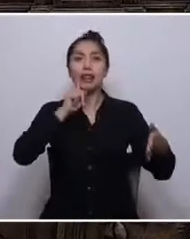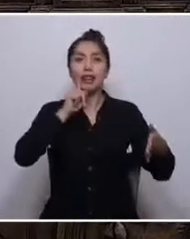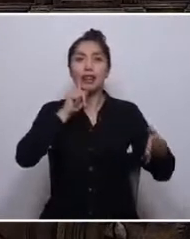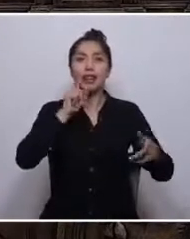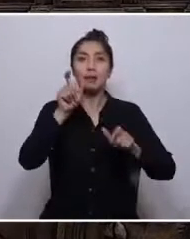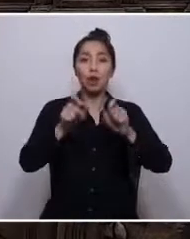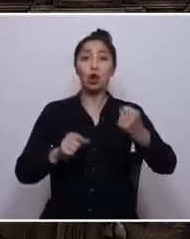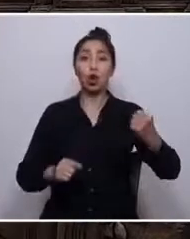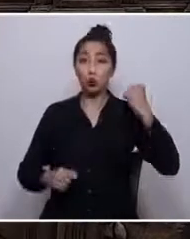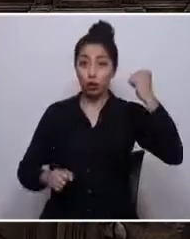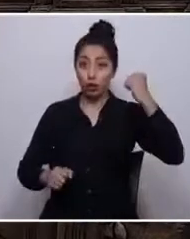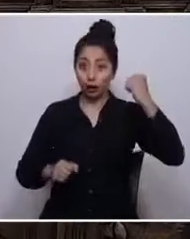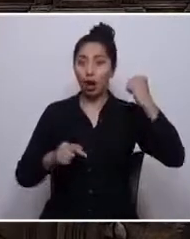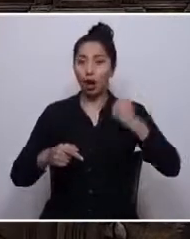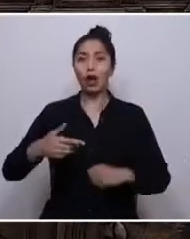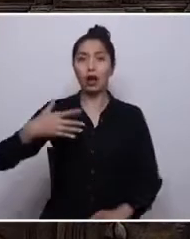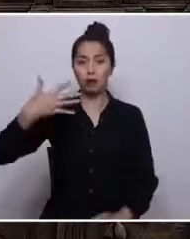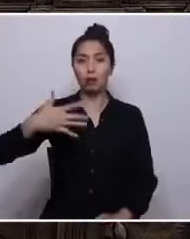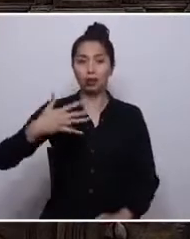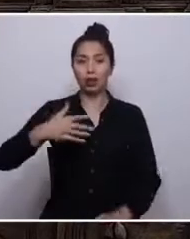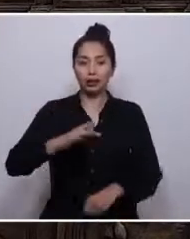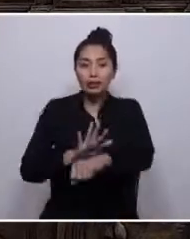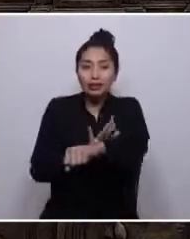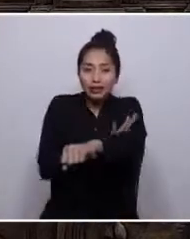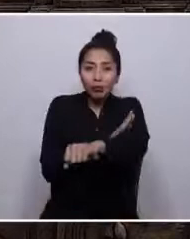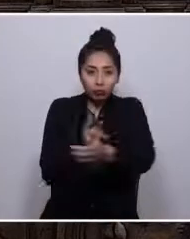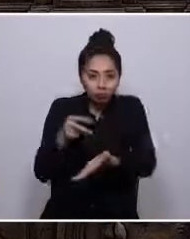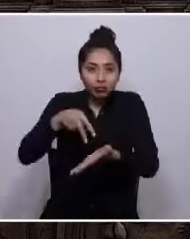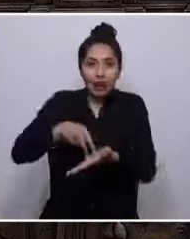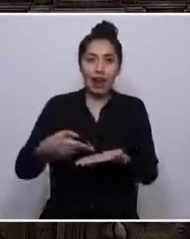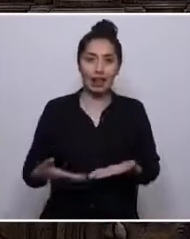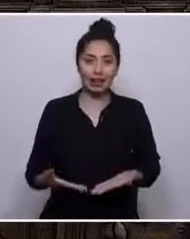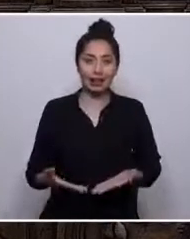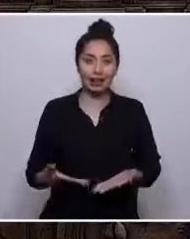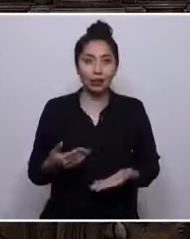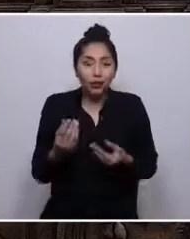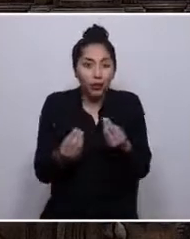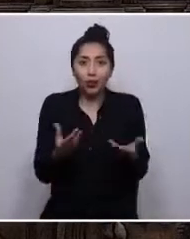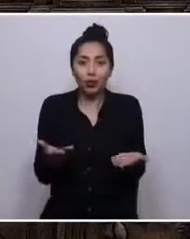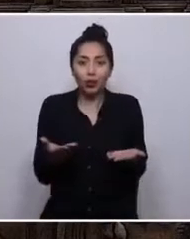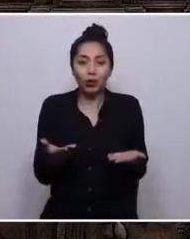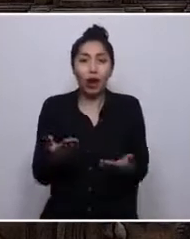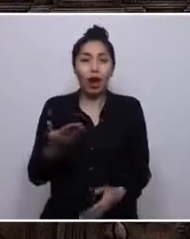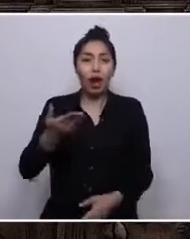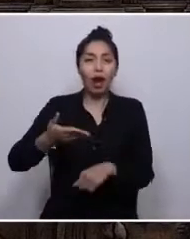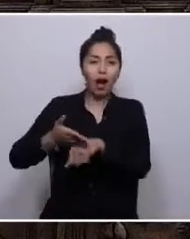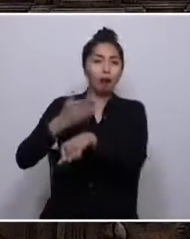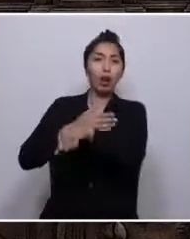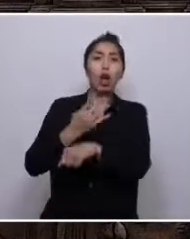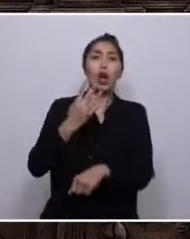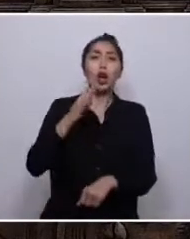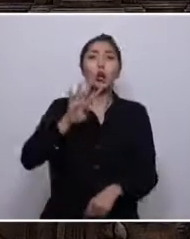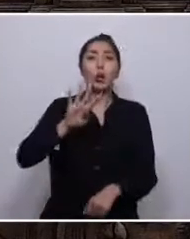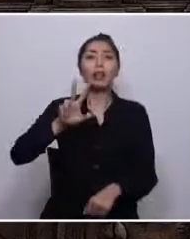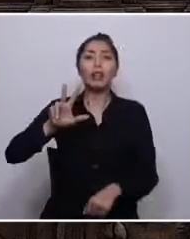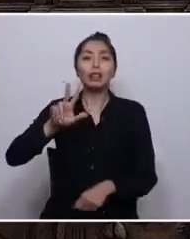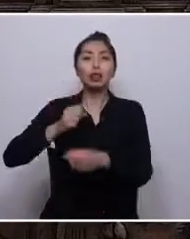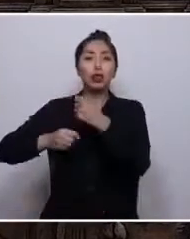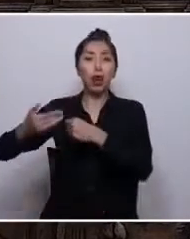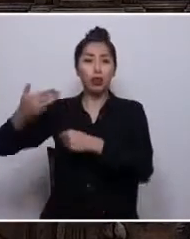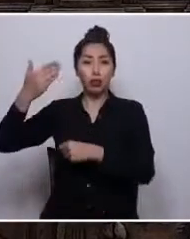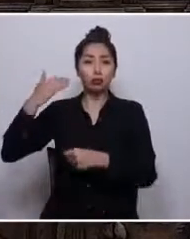es muy importante y emotivo estar aquí. ¿Cómo no va a serlo? Hace 48 años, en ciudades y pueblos,